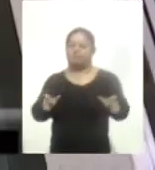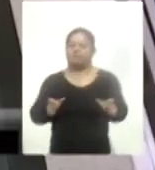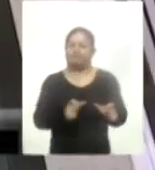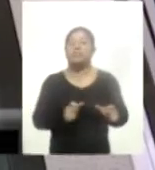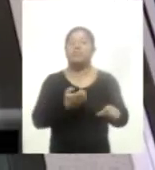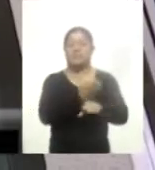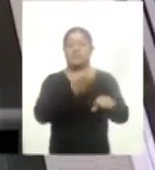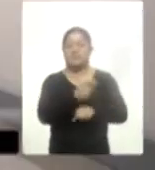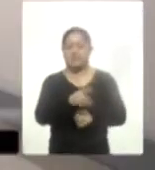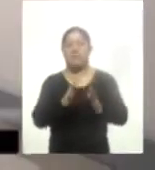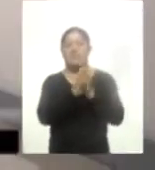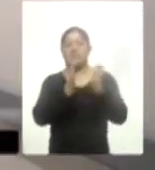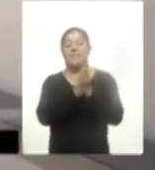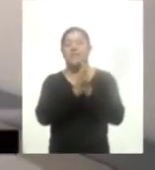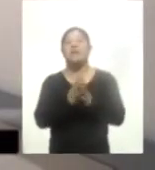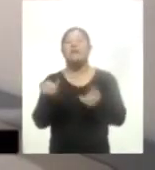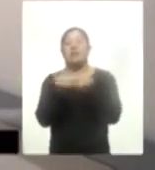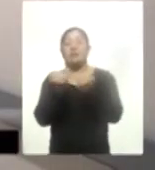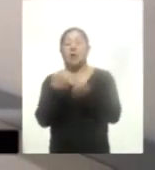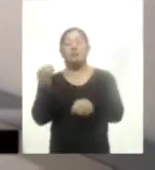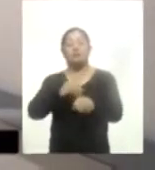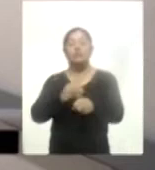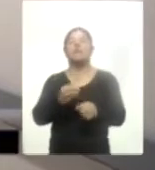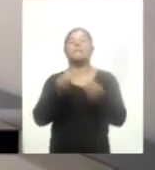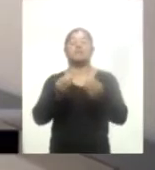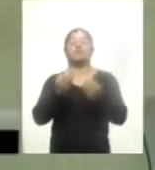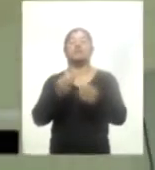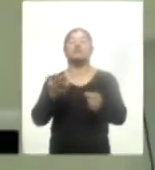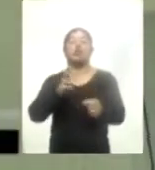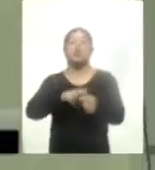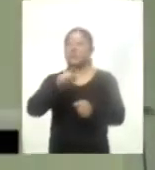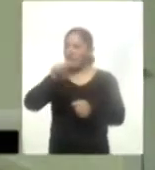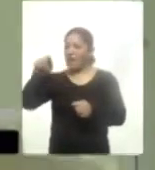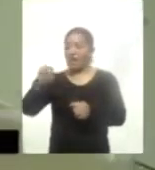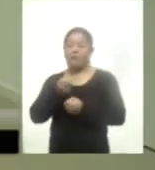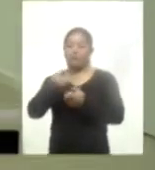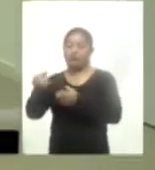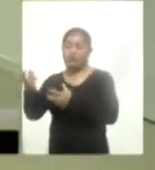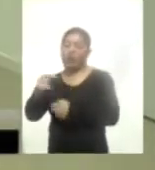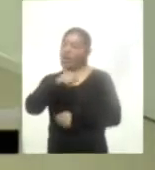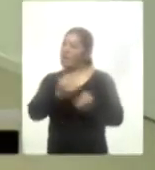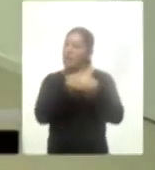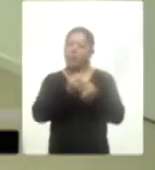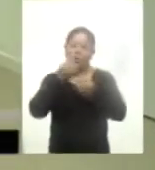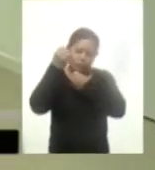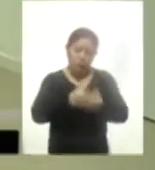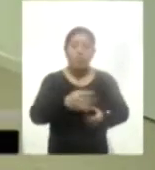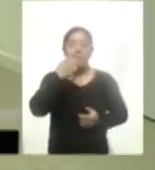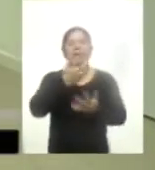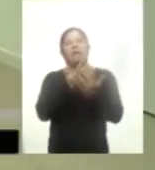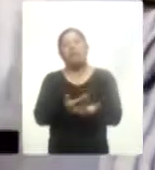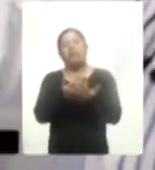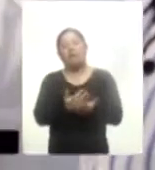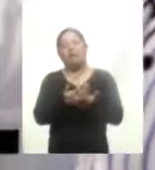participe en la licitación del equipamiento de varios hospitales en el país este año y no postergar el inicio de las operaciones del nosocomio.